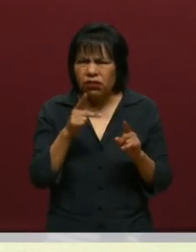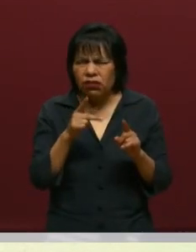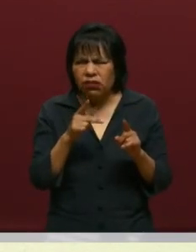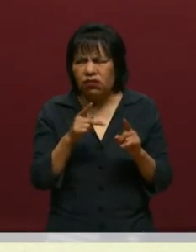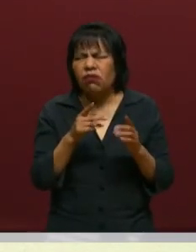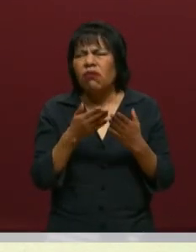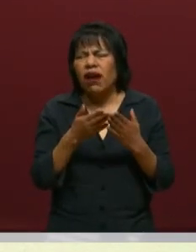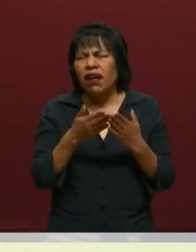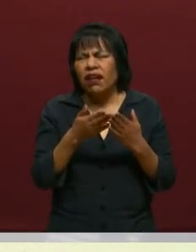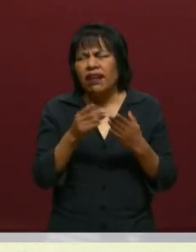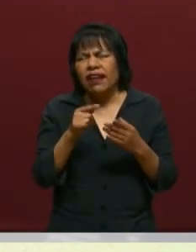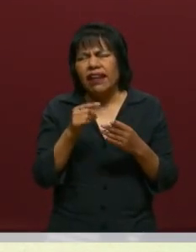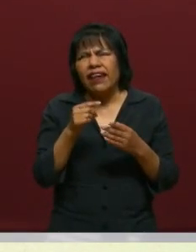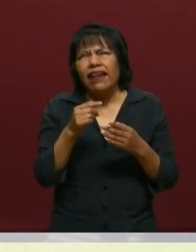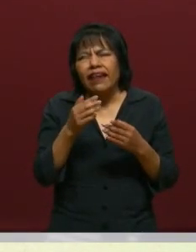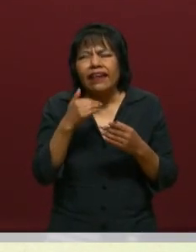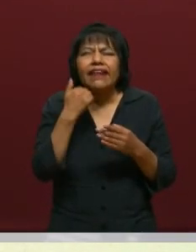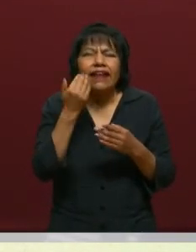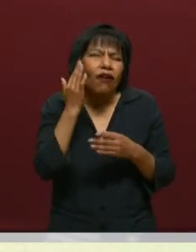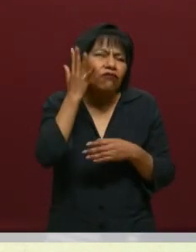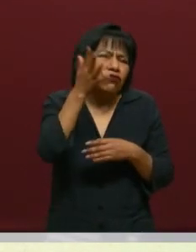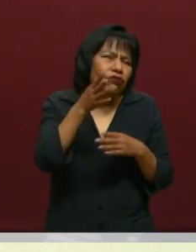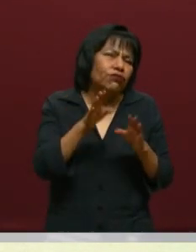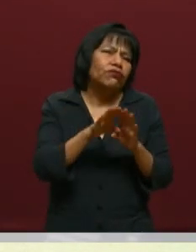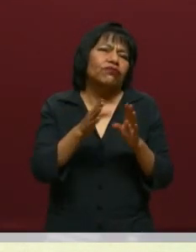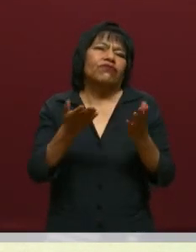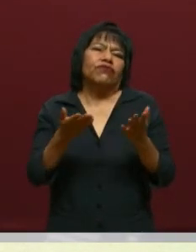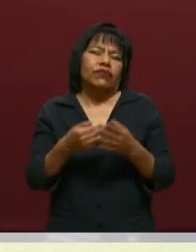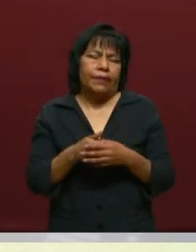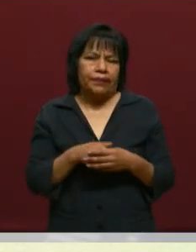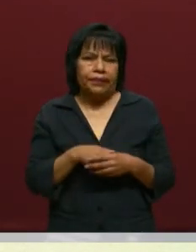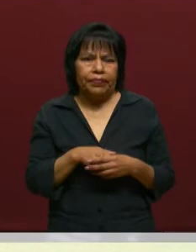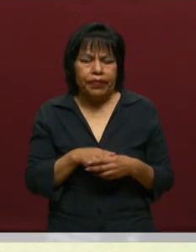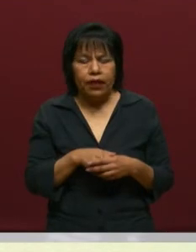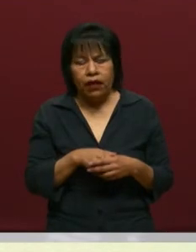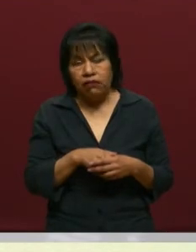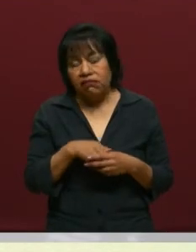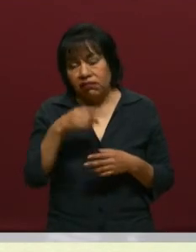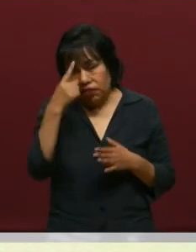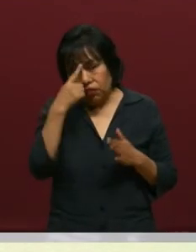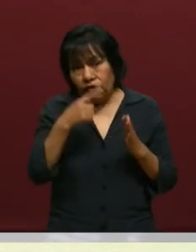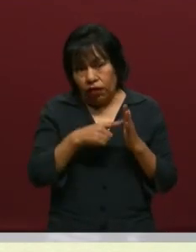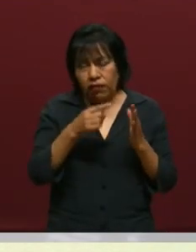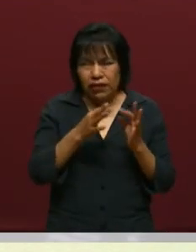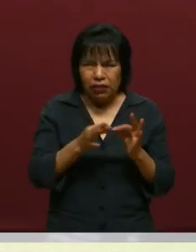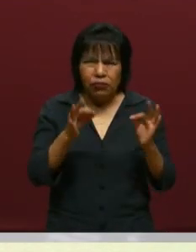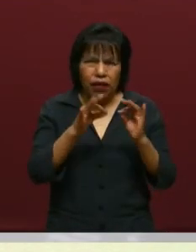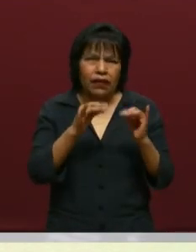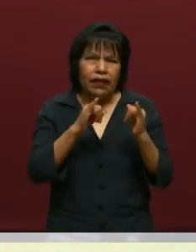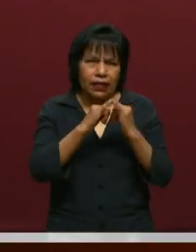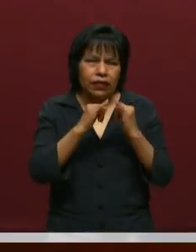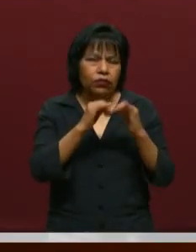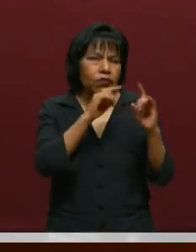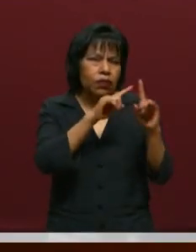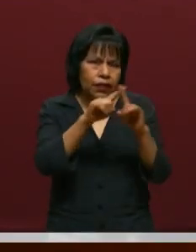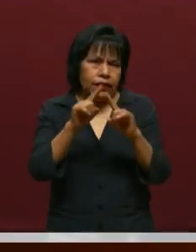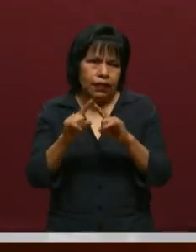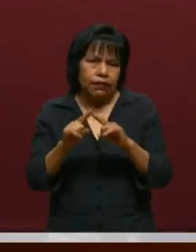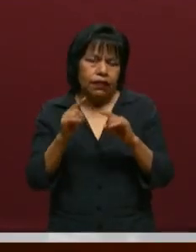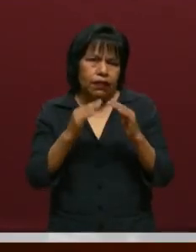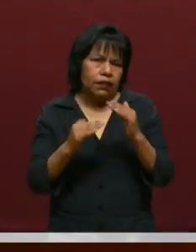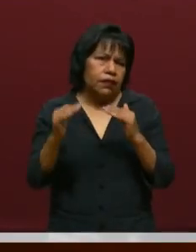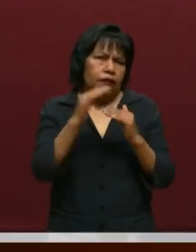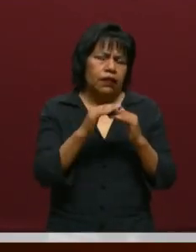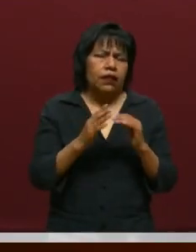expectativa al término de este foro? Yo creo que es importante que las instituciones de educación superior